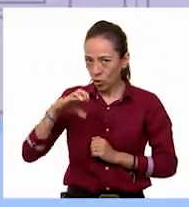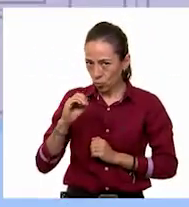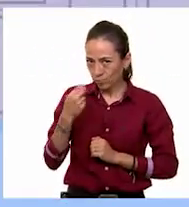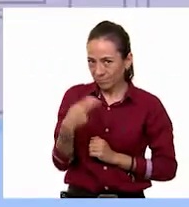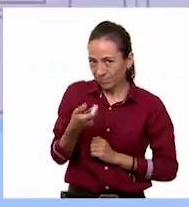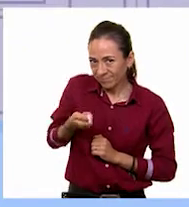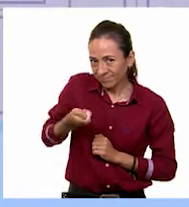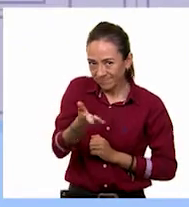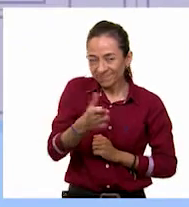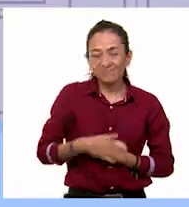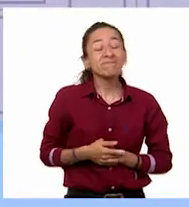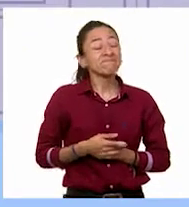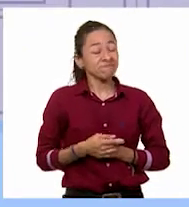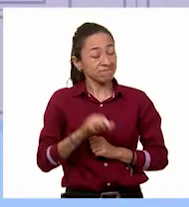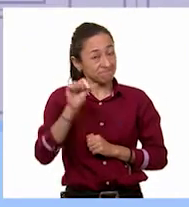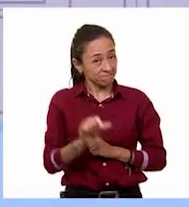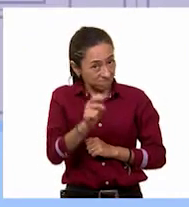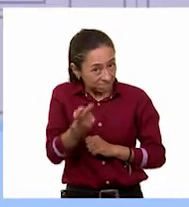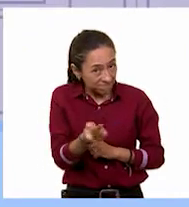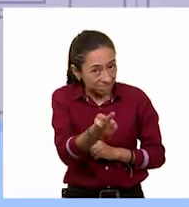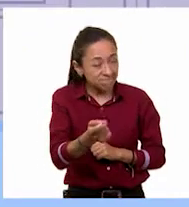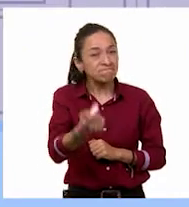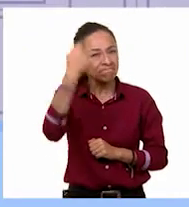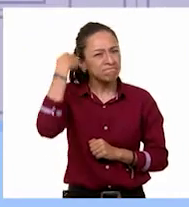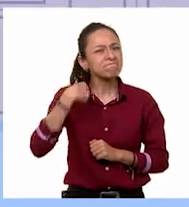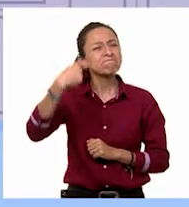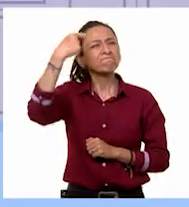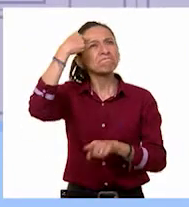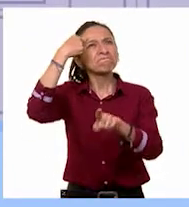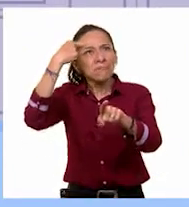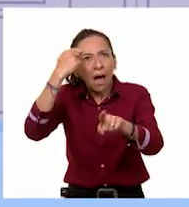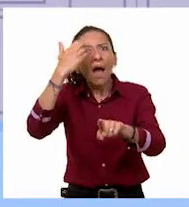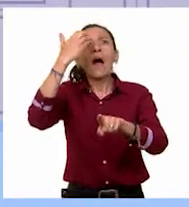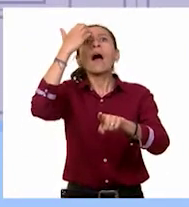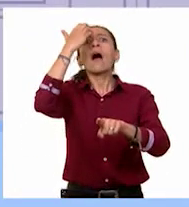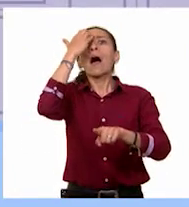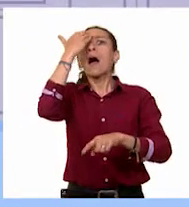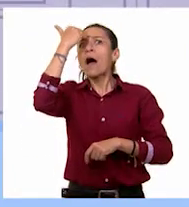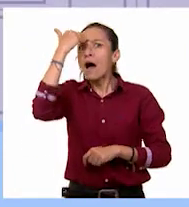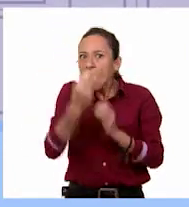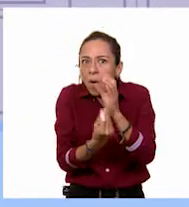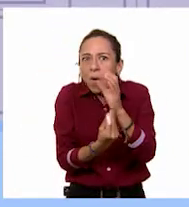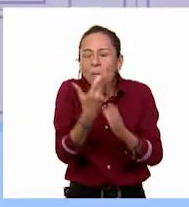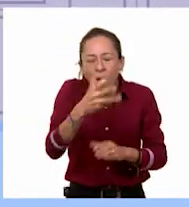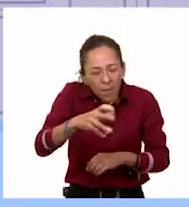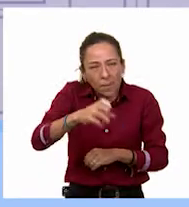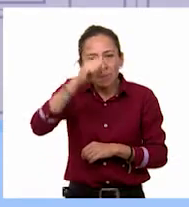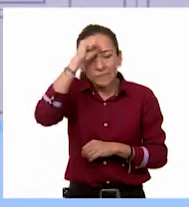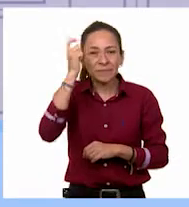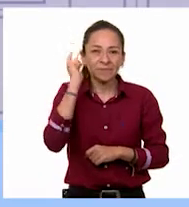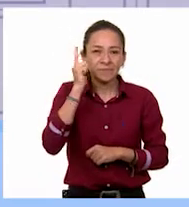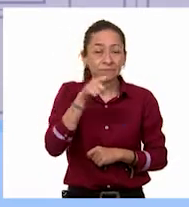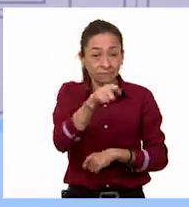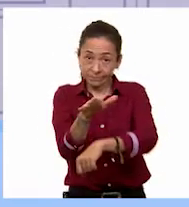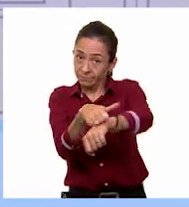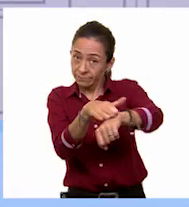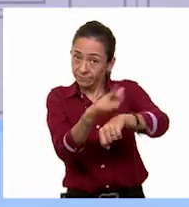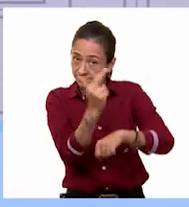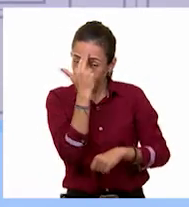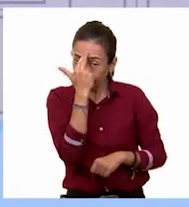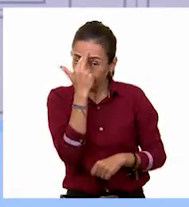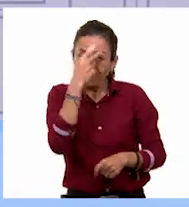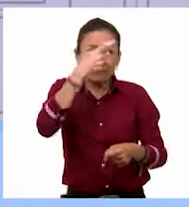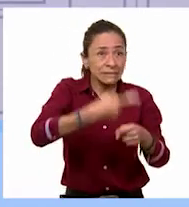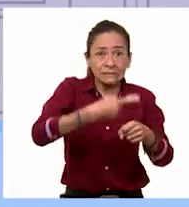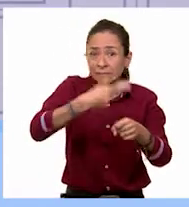Esperamos que con la pregunta de hoy hayan adquirido un conocimiento nuevo. Y recuerden, para evitar enfermedades, es